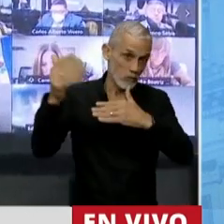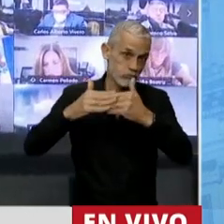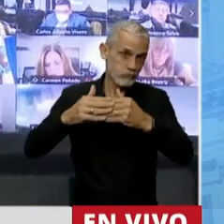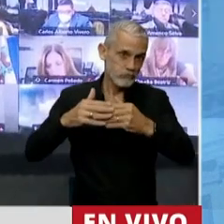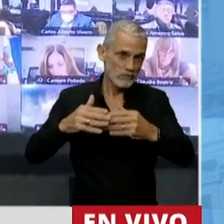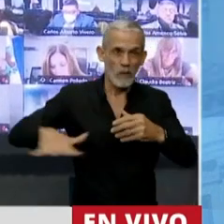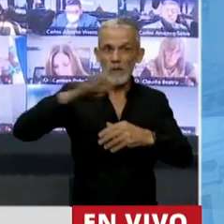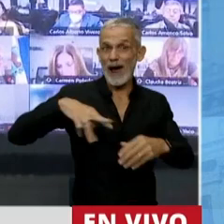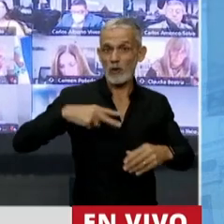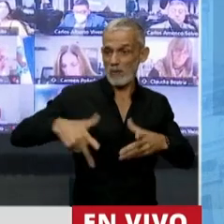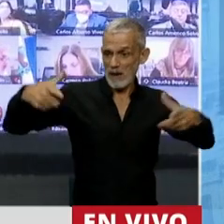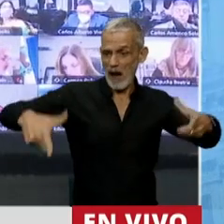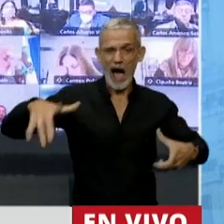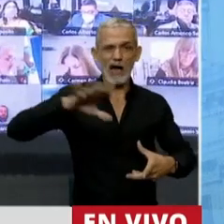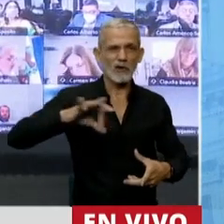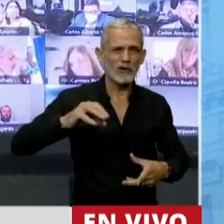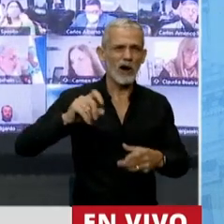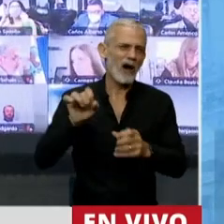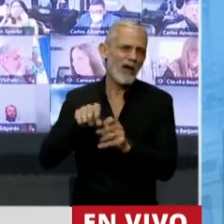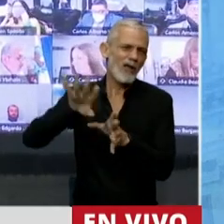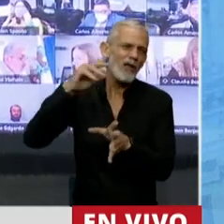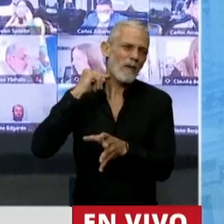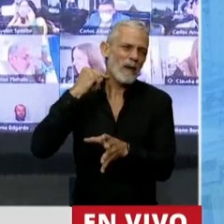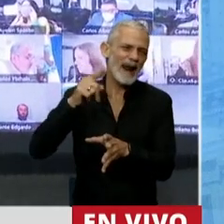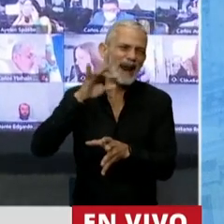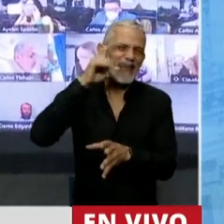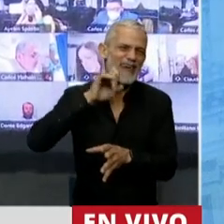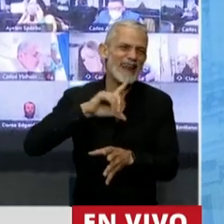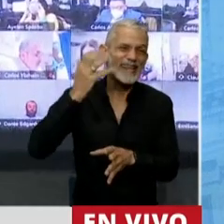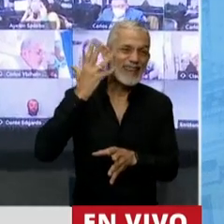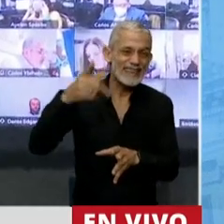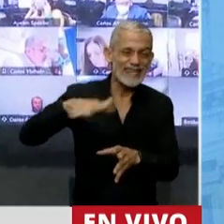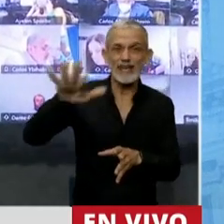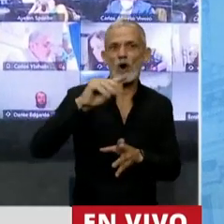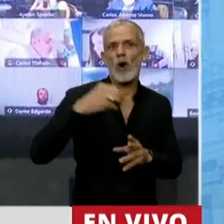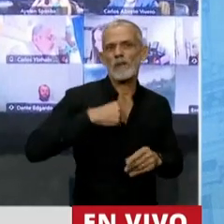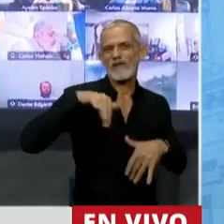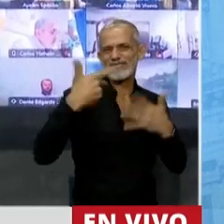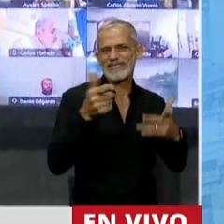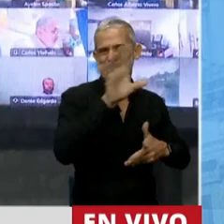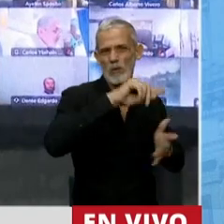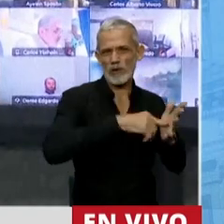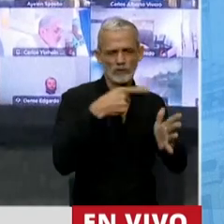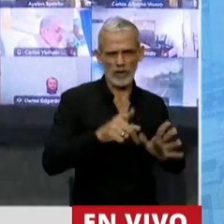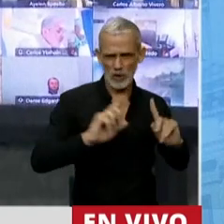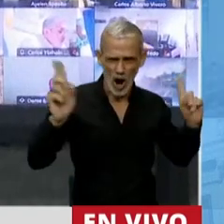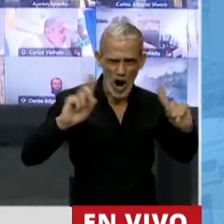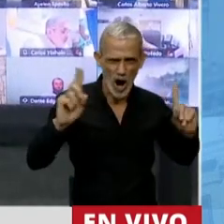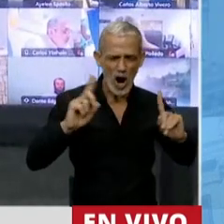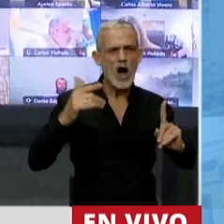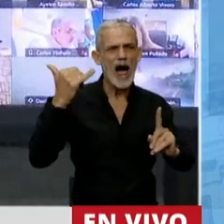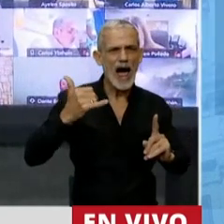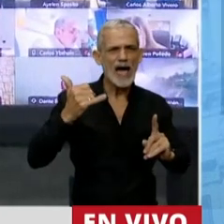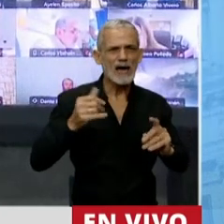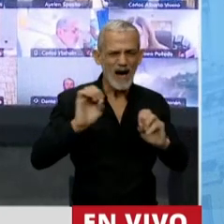desarrollos de barrios privados o countries en el Delta o en algunos de los lugares de la provincia de Buenos Aires. La